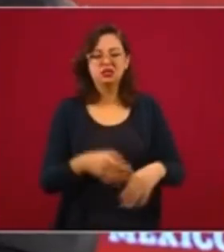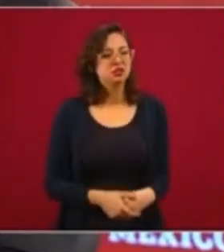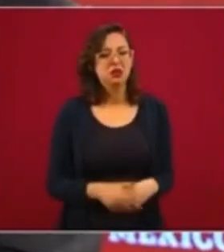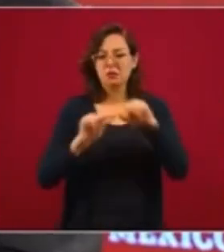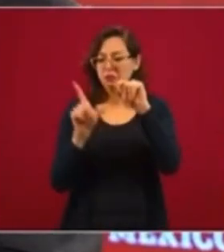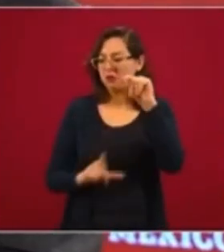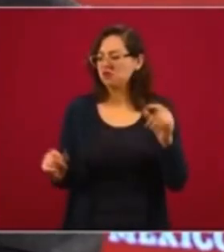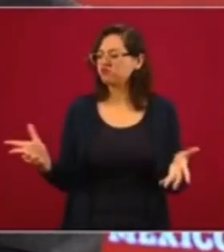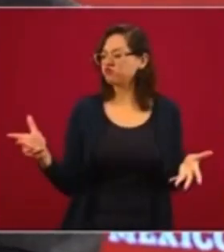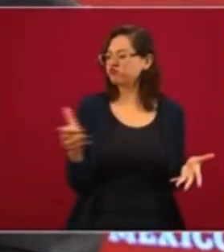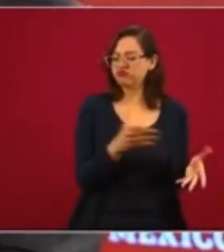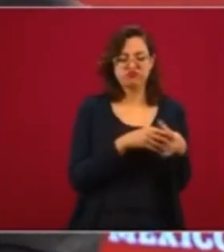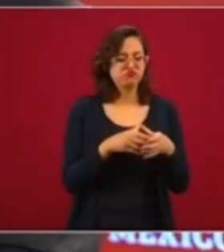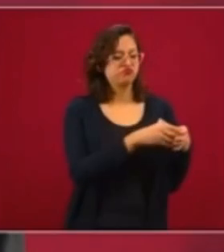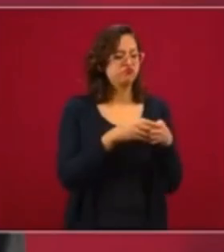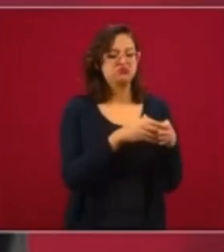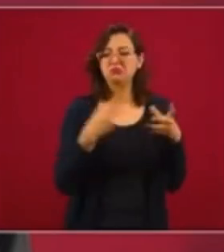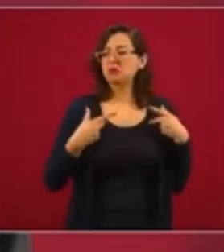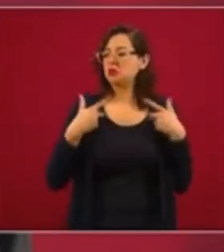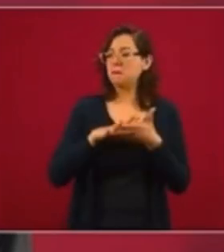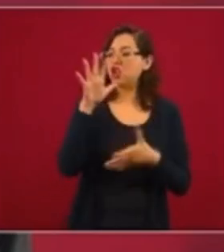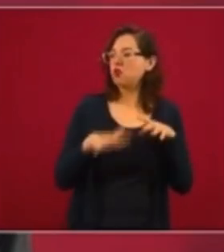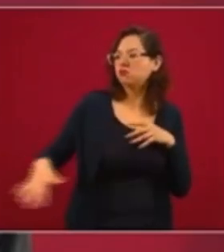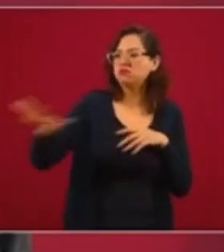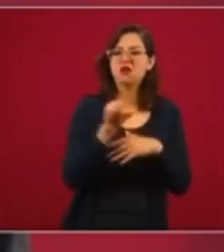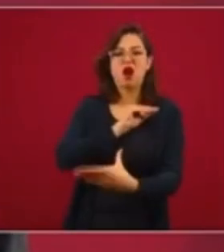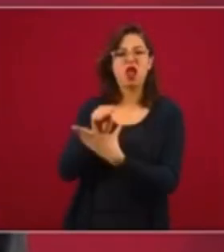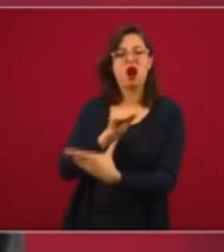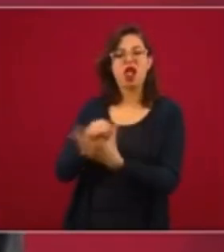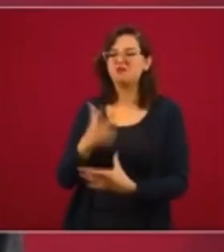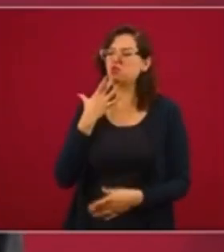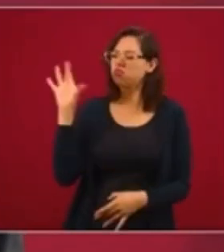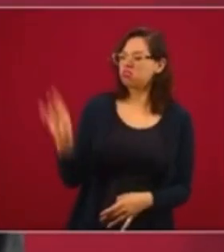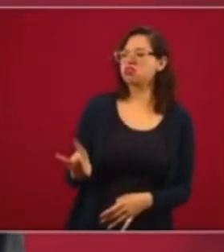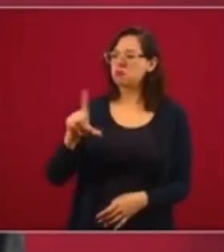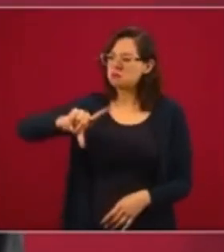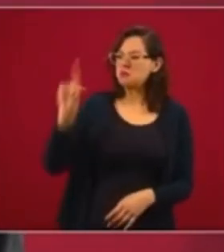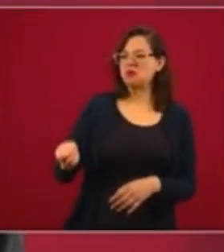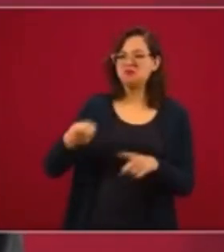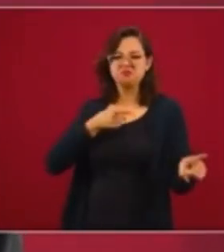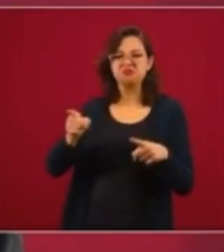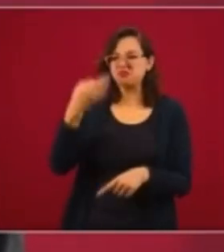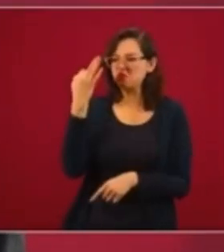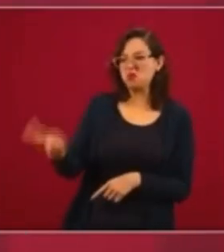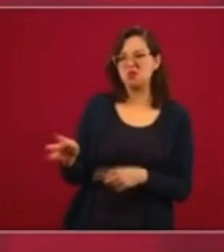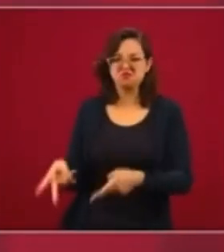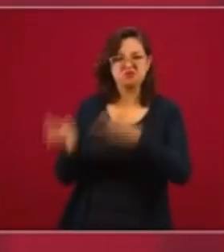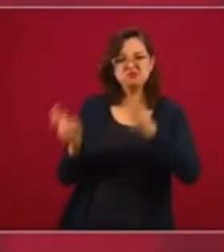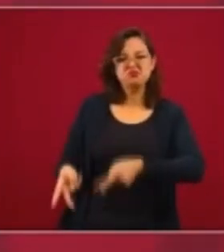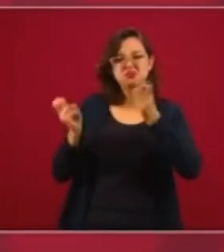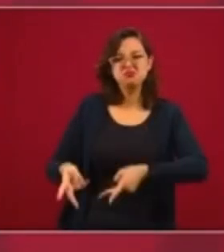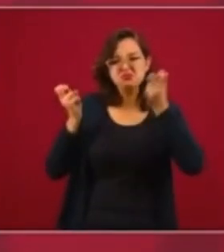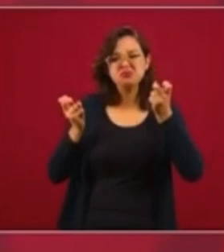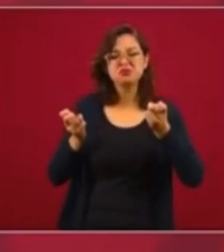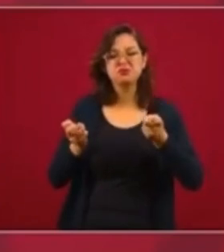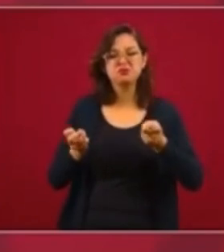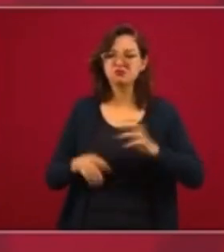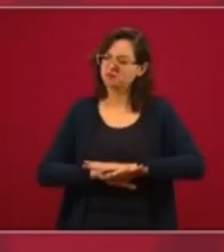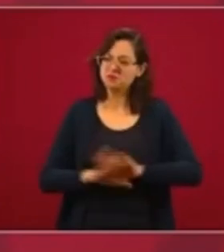de unos cuantos y que no contara el pueblo que se humillara al pueblo que se ofendiera al pueblo que se robaran el dinero del pueblo